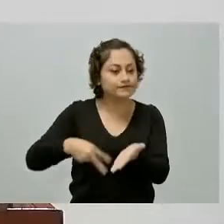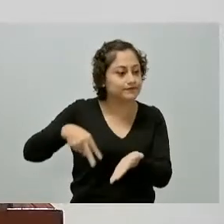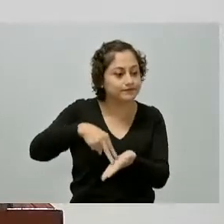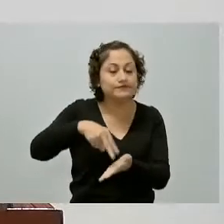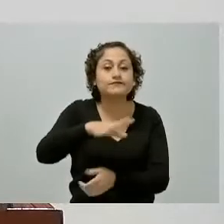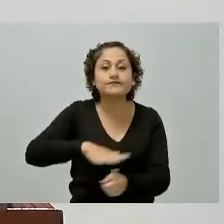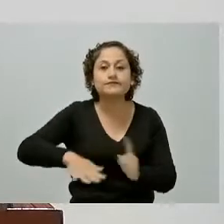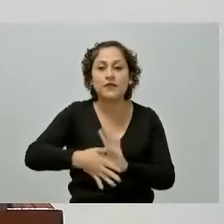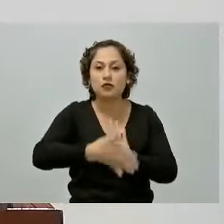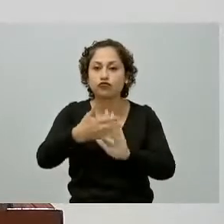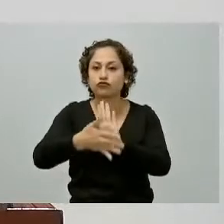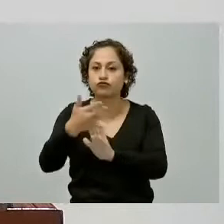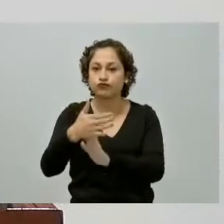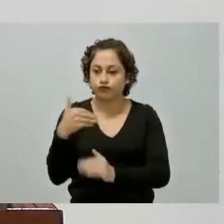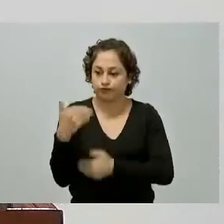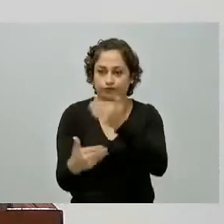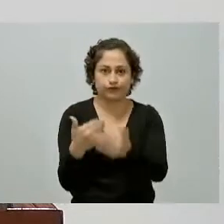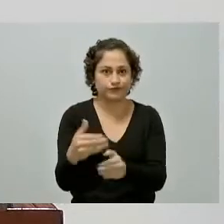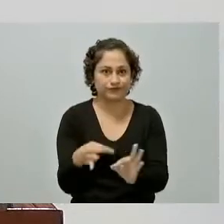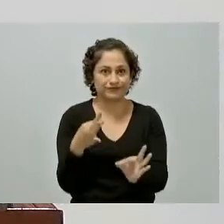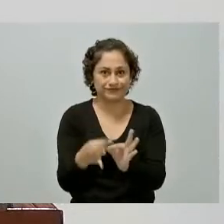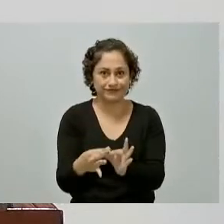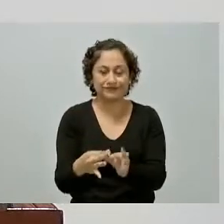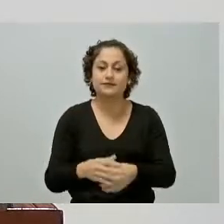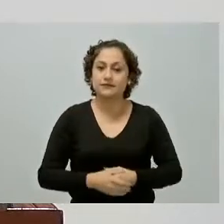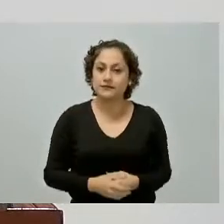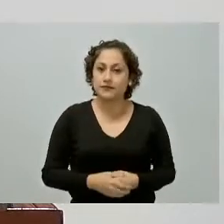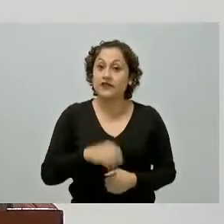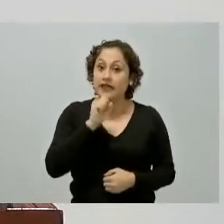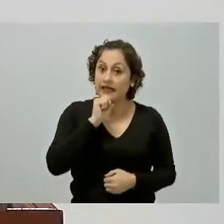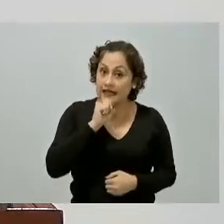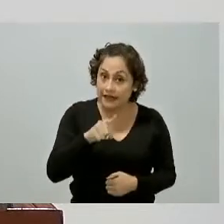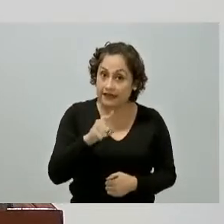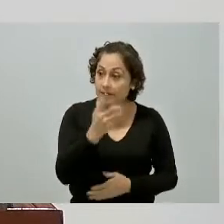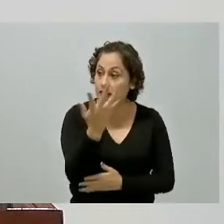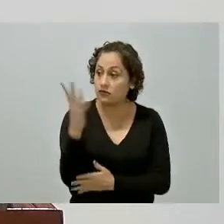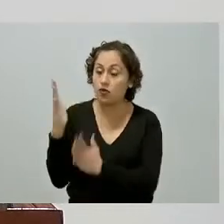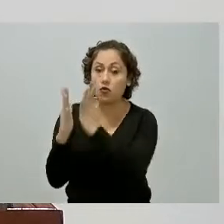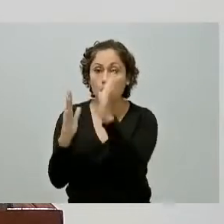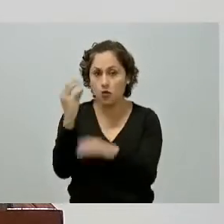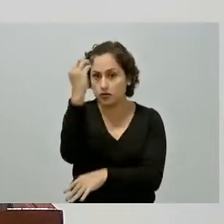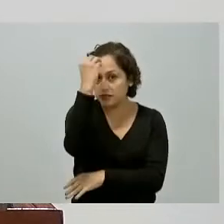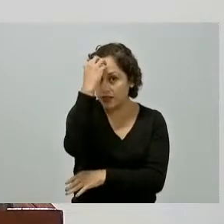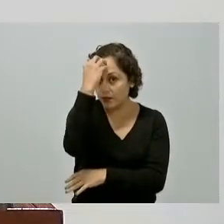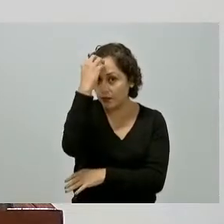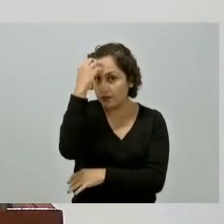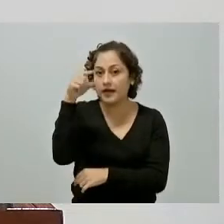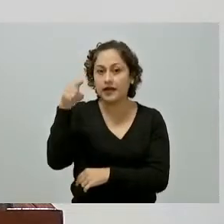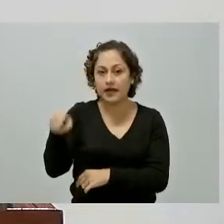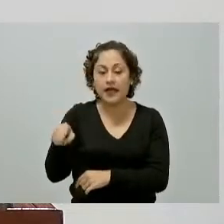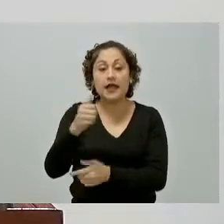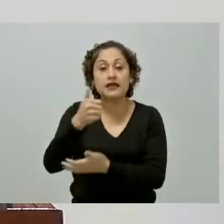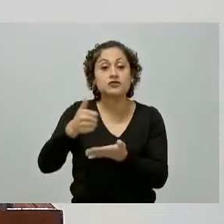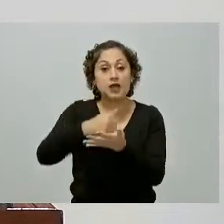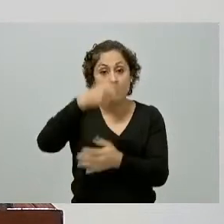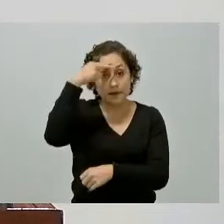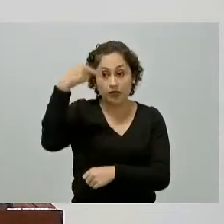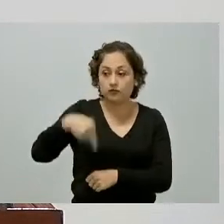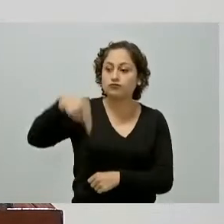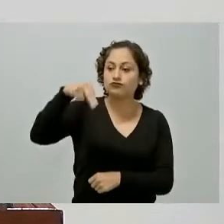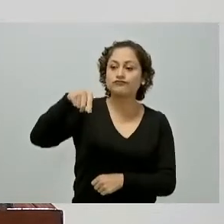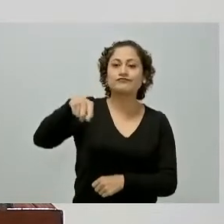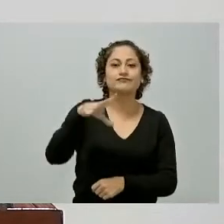un avance también muy importante y también lo que es el bosque de Chapultepec que está al poniente de la ciudad y que es una obra